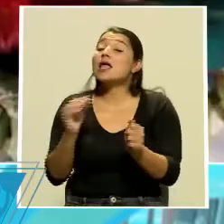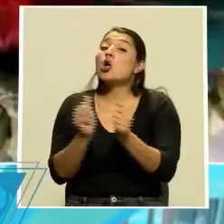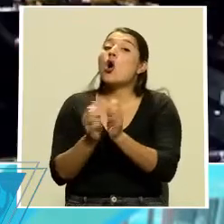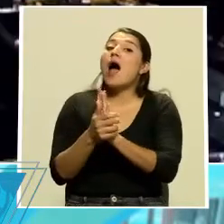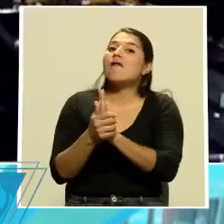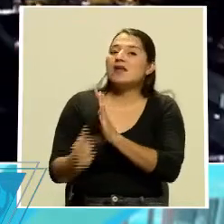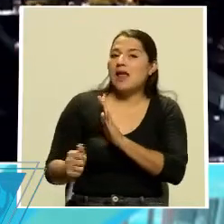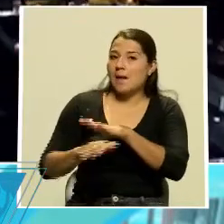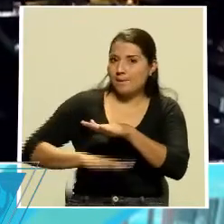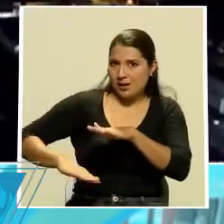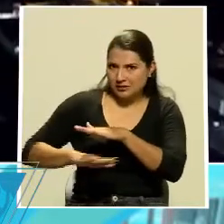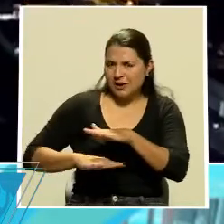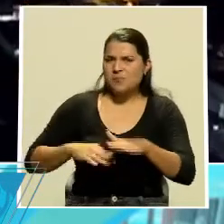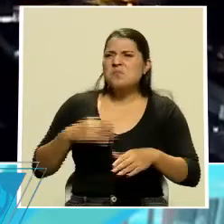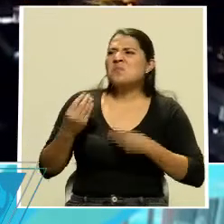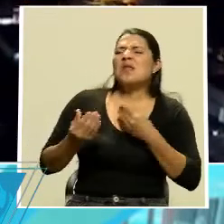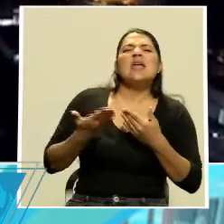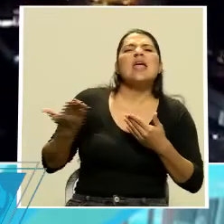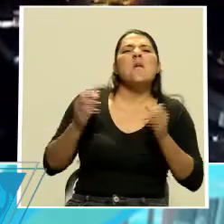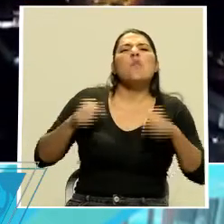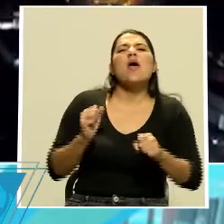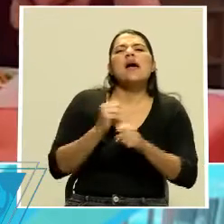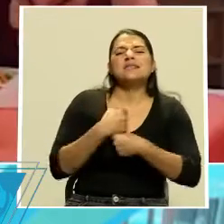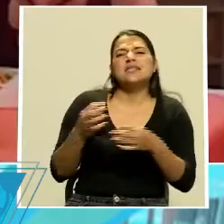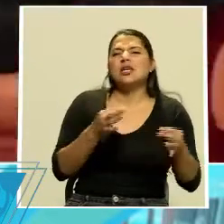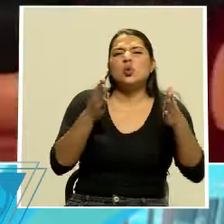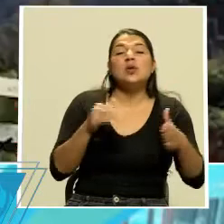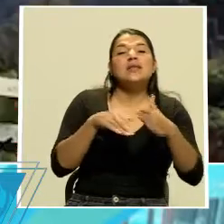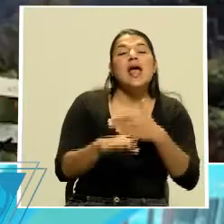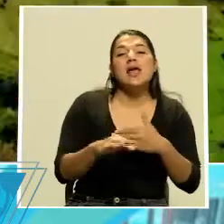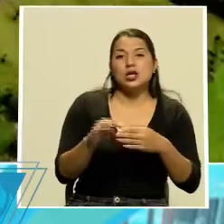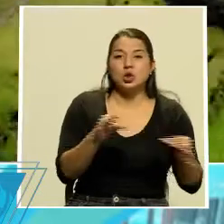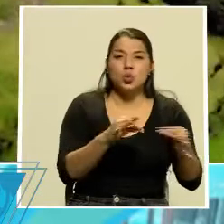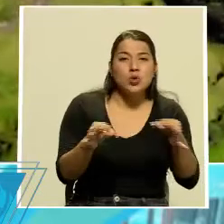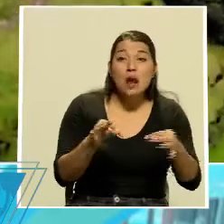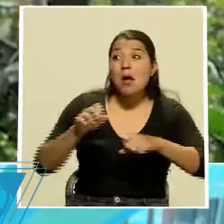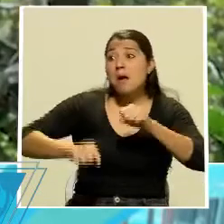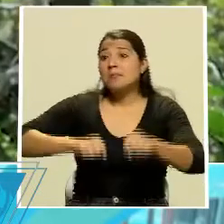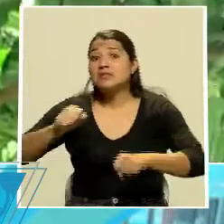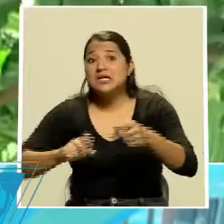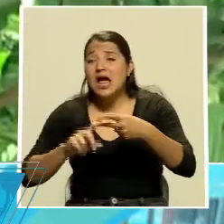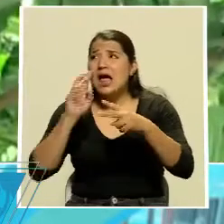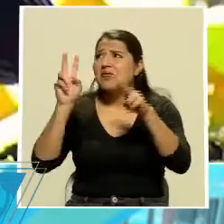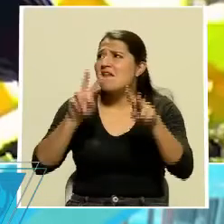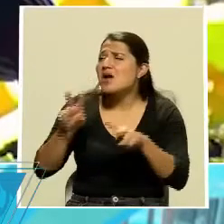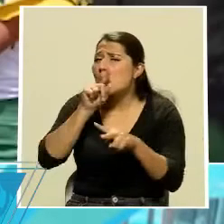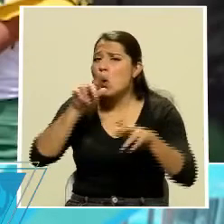¿Qué puede hacer el turista en Turrialba? Puede hacer bicicletas, puede hacer observación de aves, puede hacer